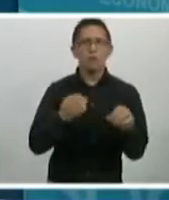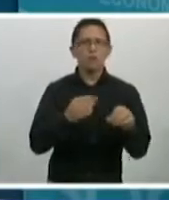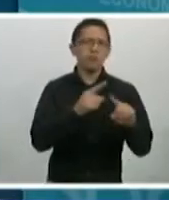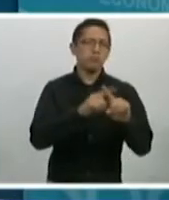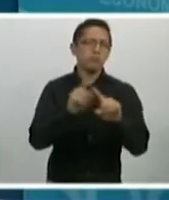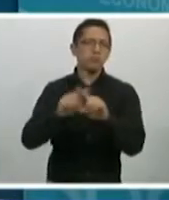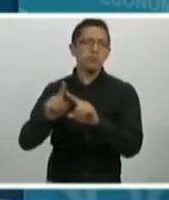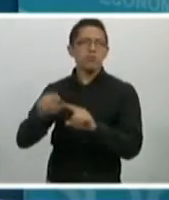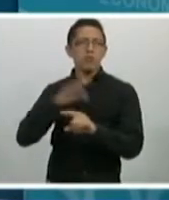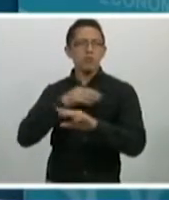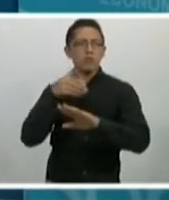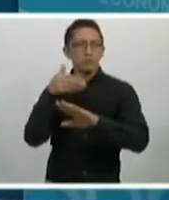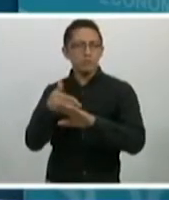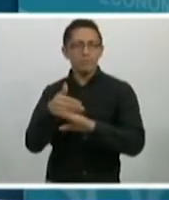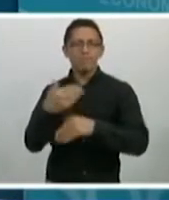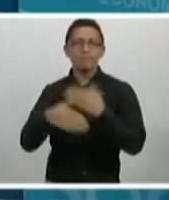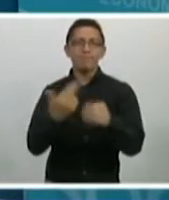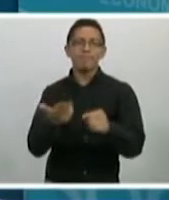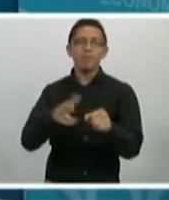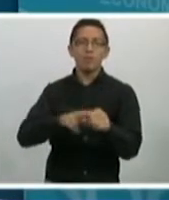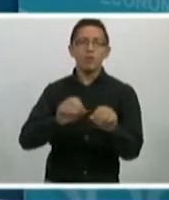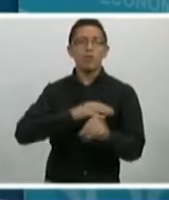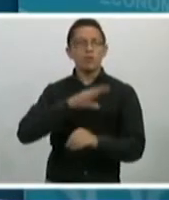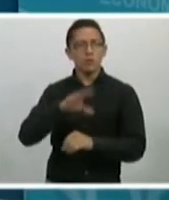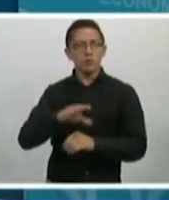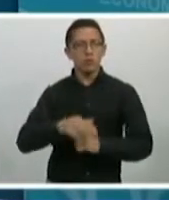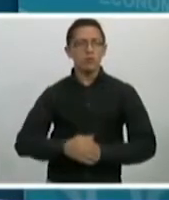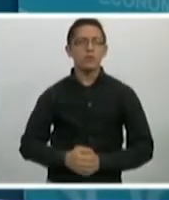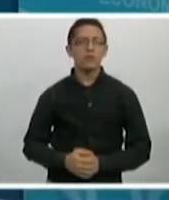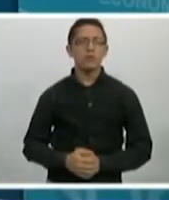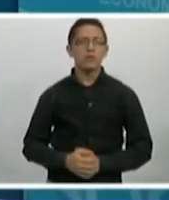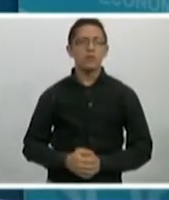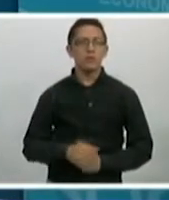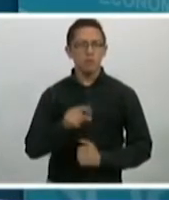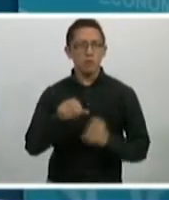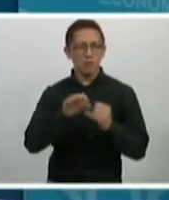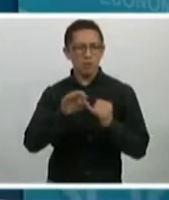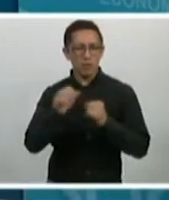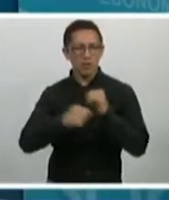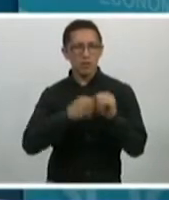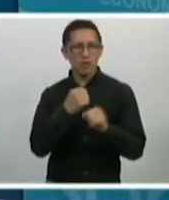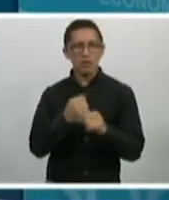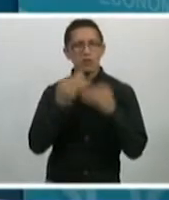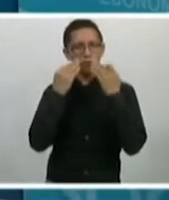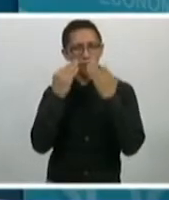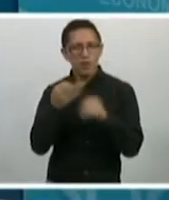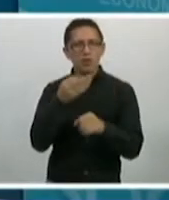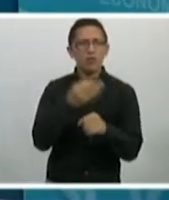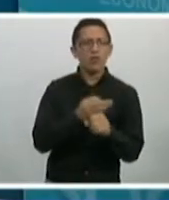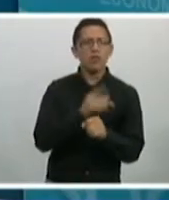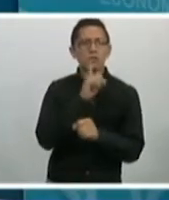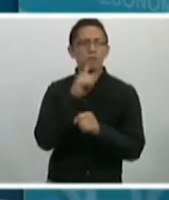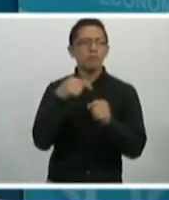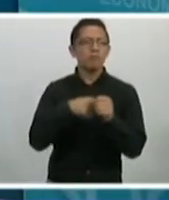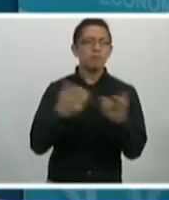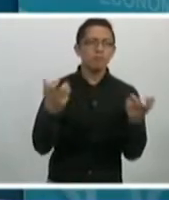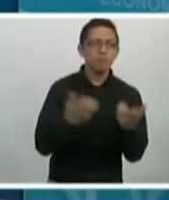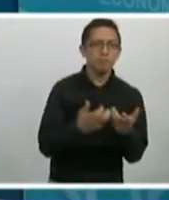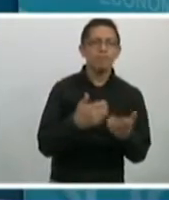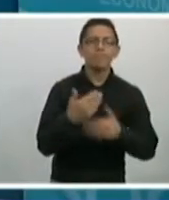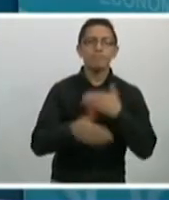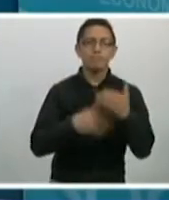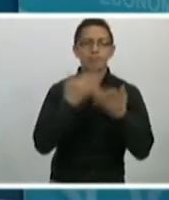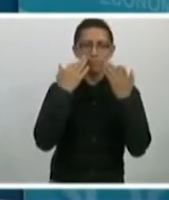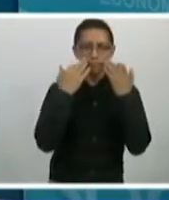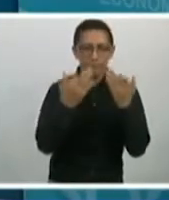Todo lo que hagamos ahora se va a ver reflejado para fin de año. Si nos contagiamos durante esta época